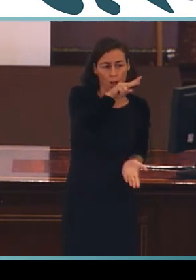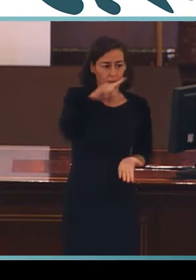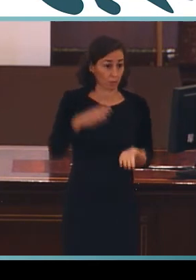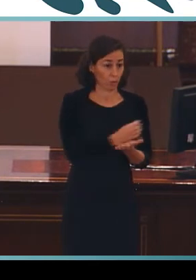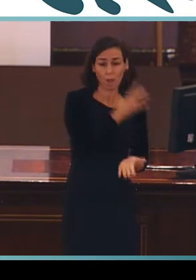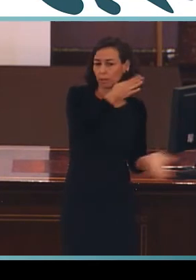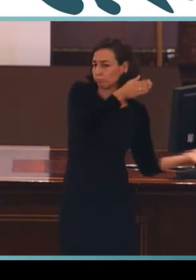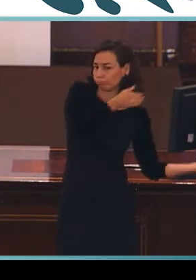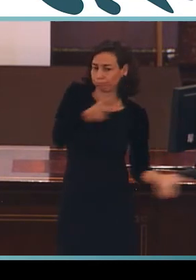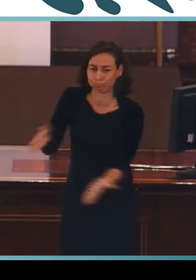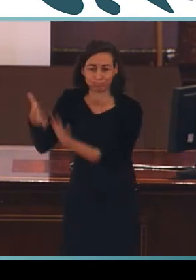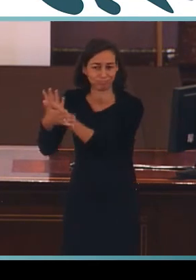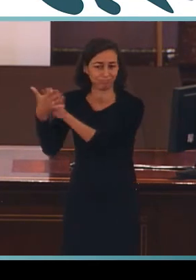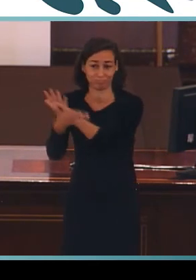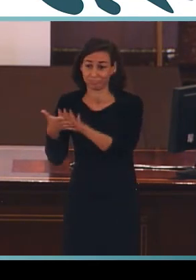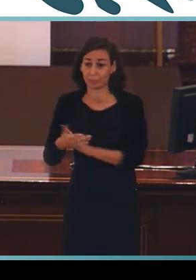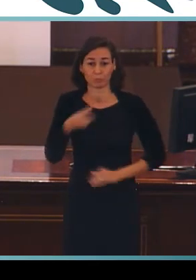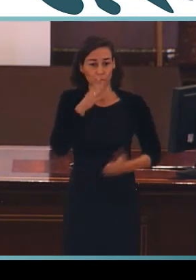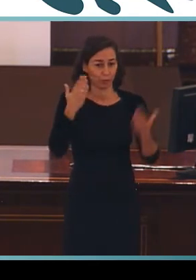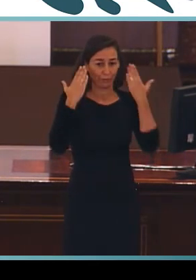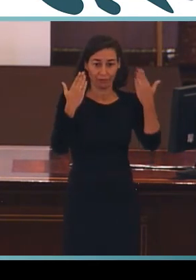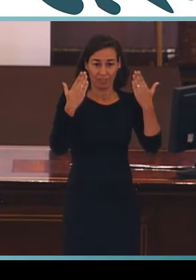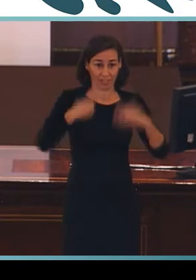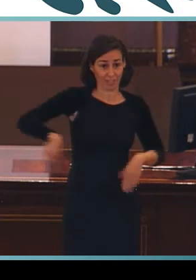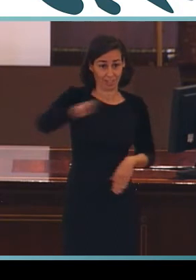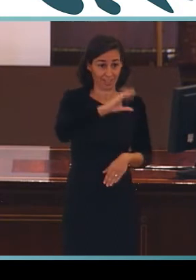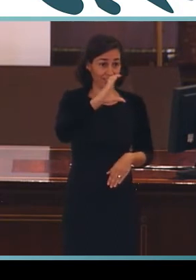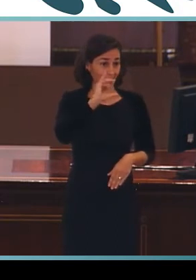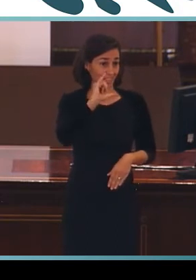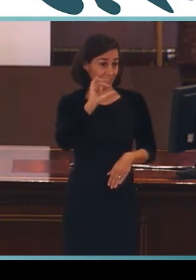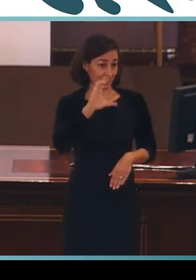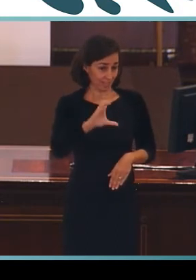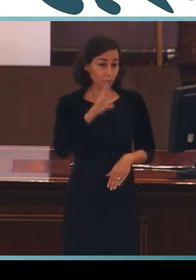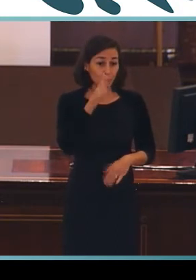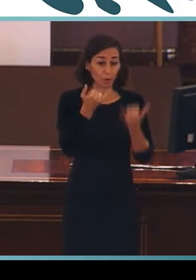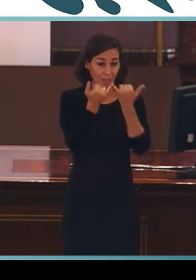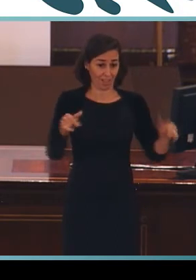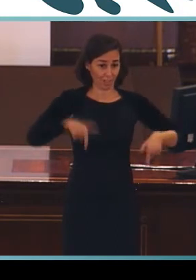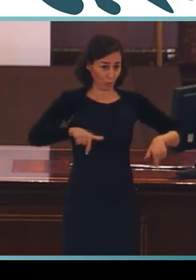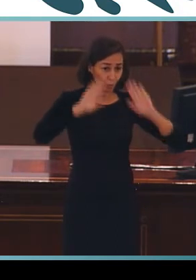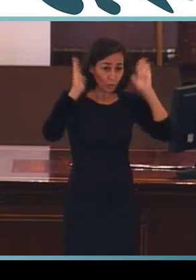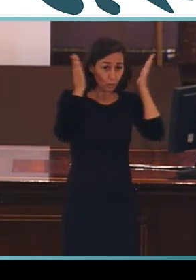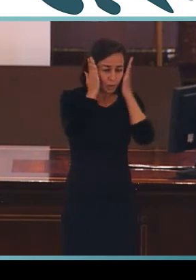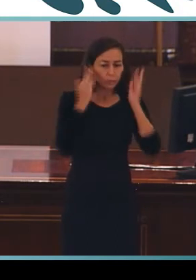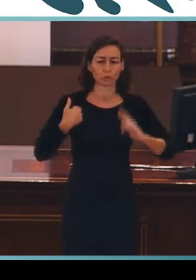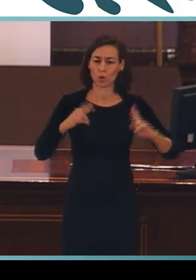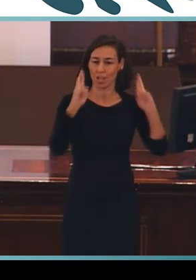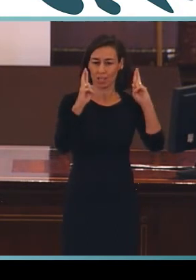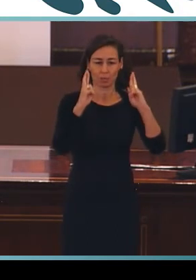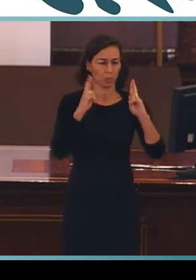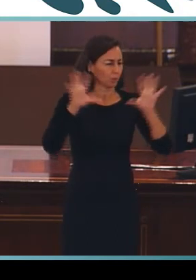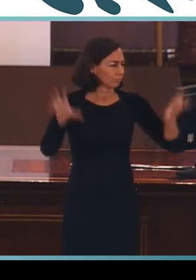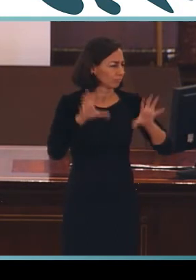todo ello, les expreso nuestra felicitación desde el CSIC por la celebración de este congreso, que espero que sea muy